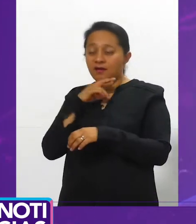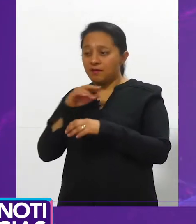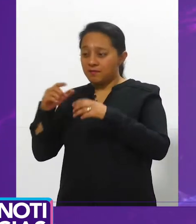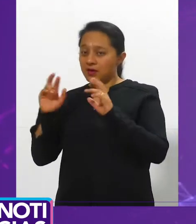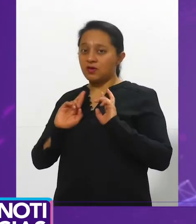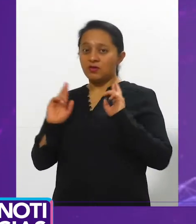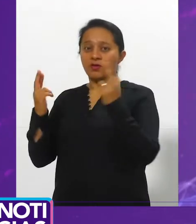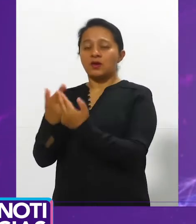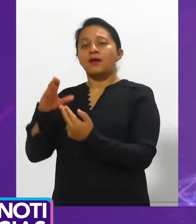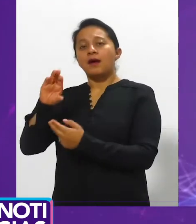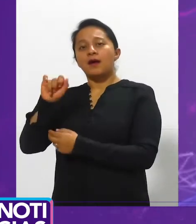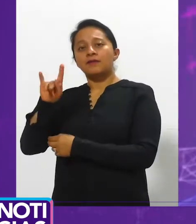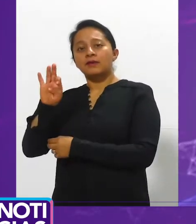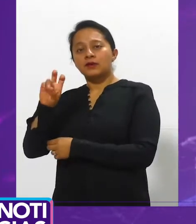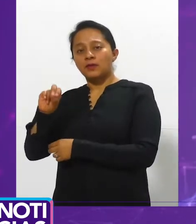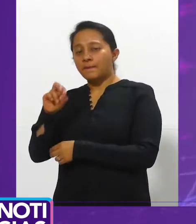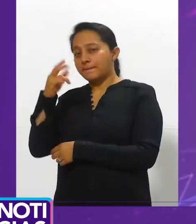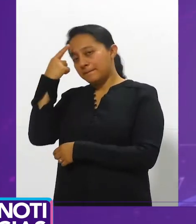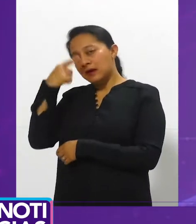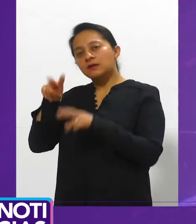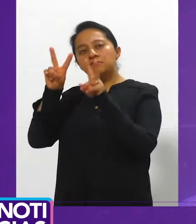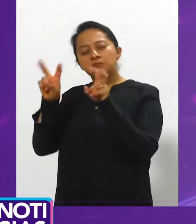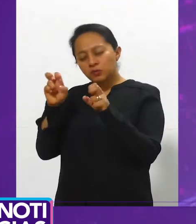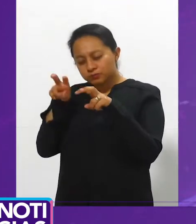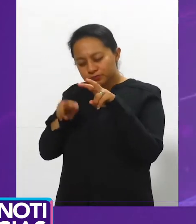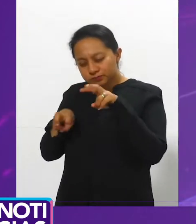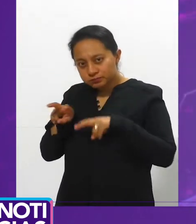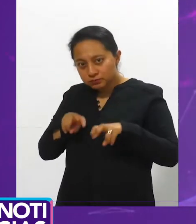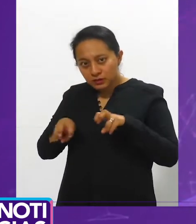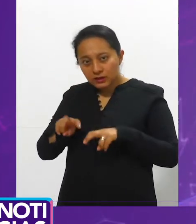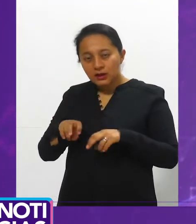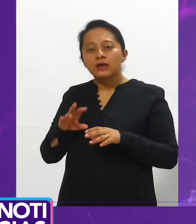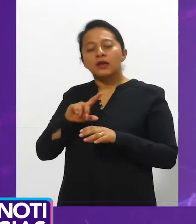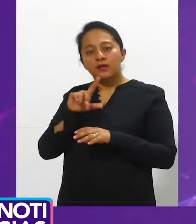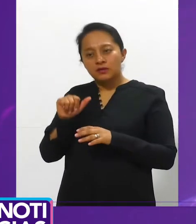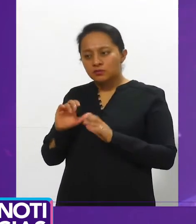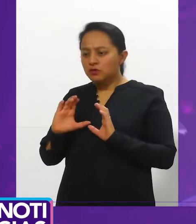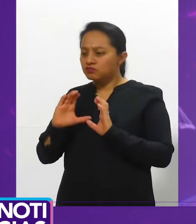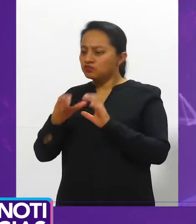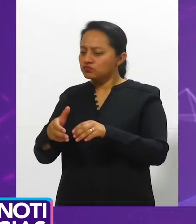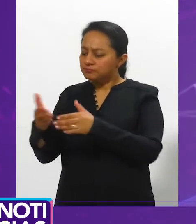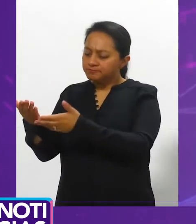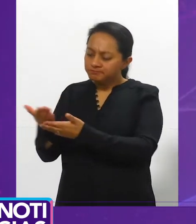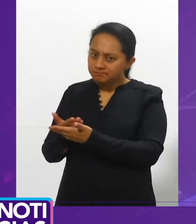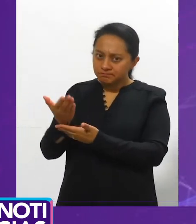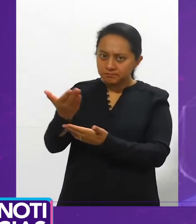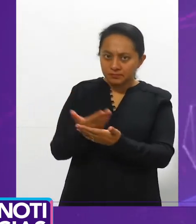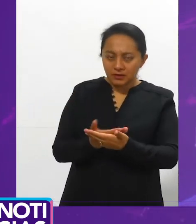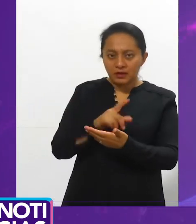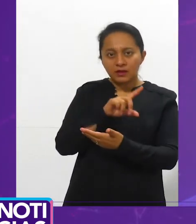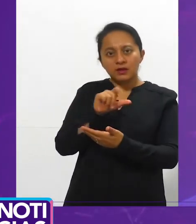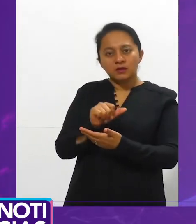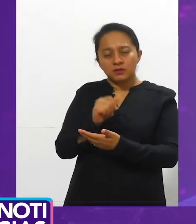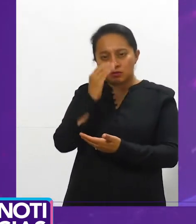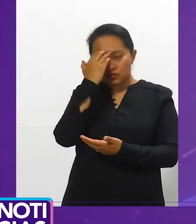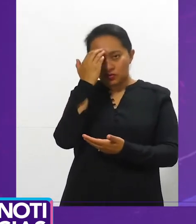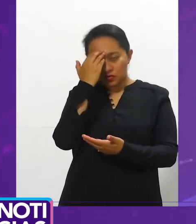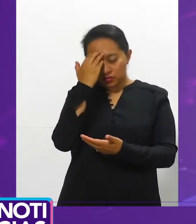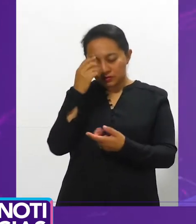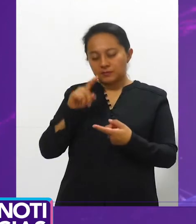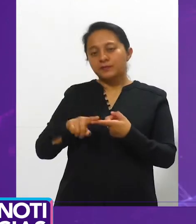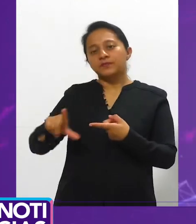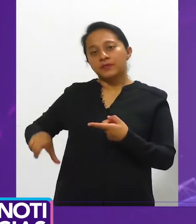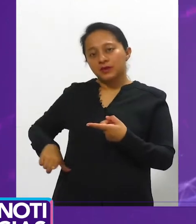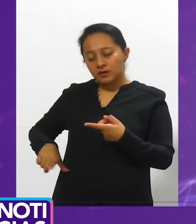paso por las comisiones correspondientes a conocer la propuesta, que son gobernación, seguridad pública y movilidad. Para